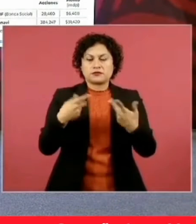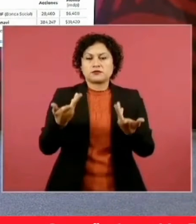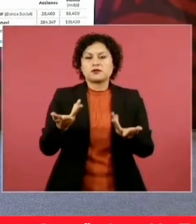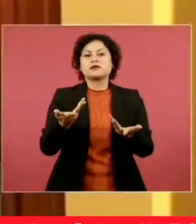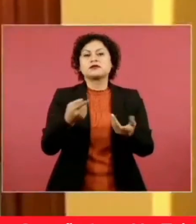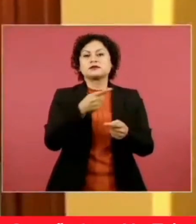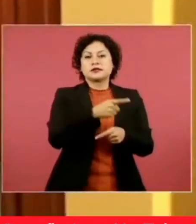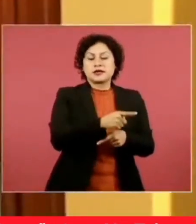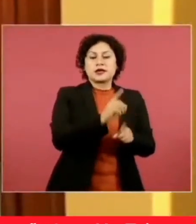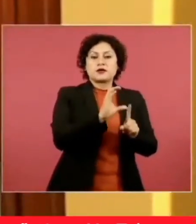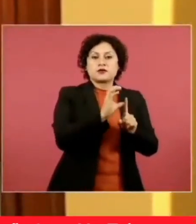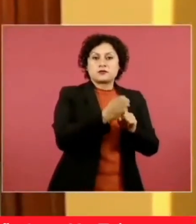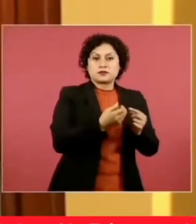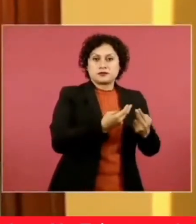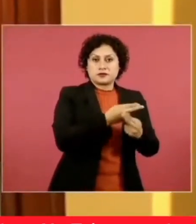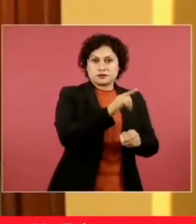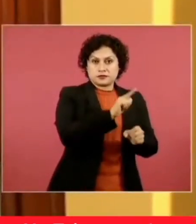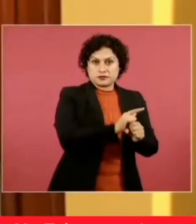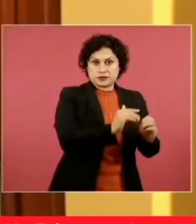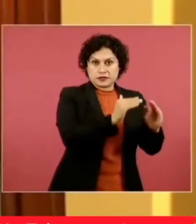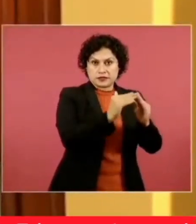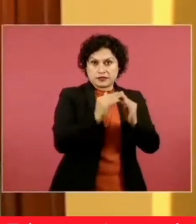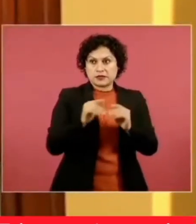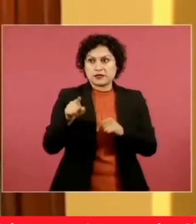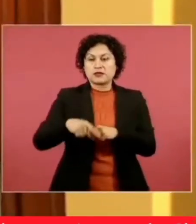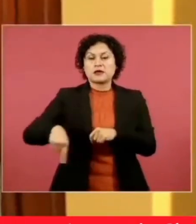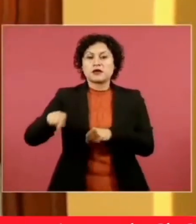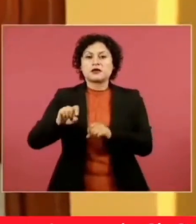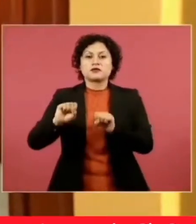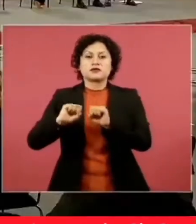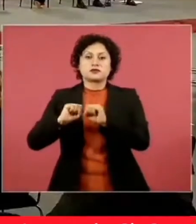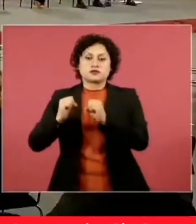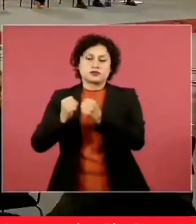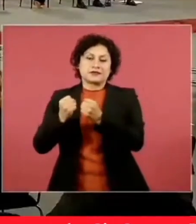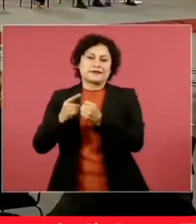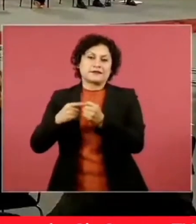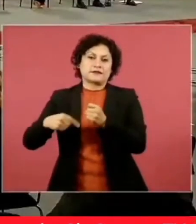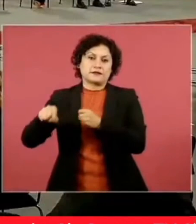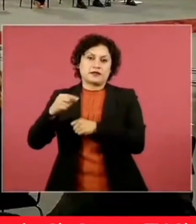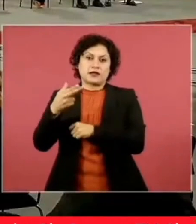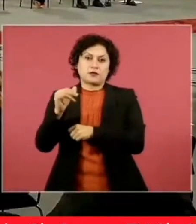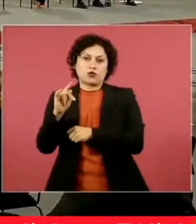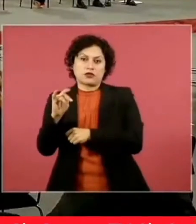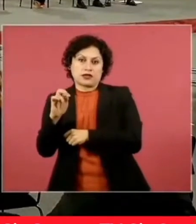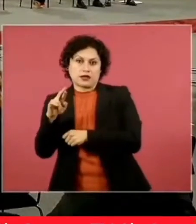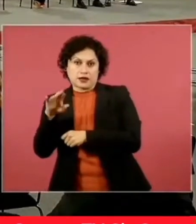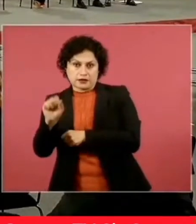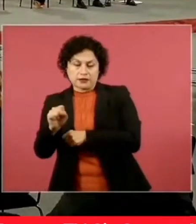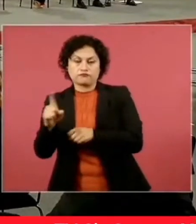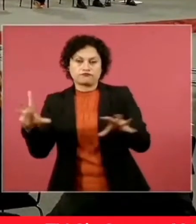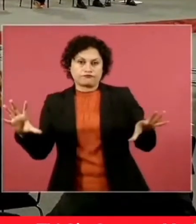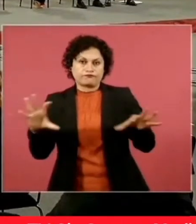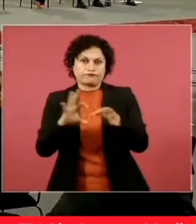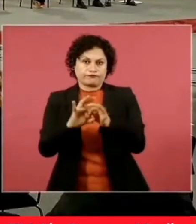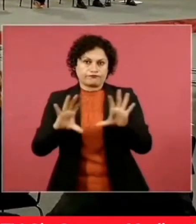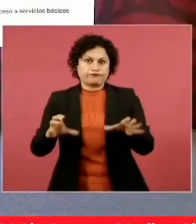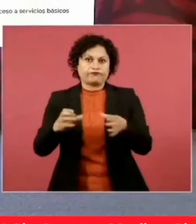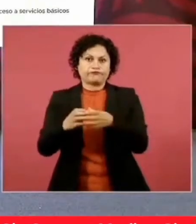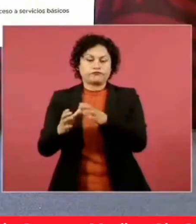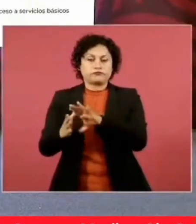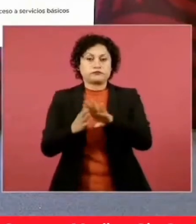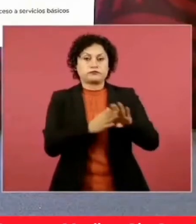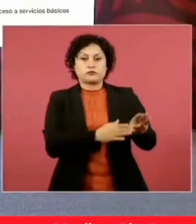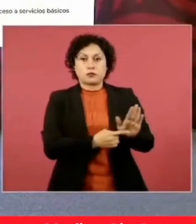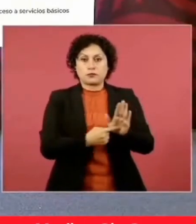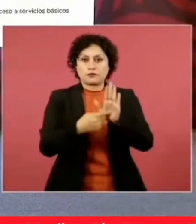de Vivienda y Sociedad de Hipotecaria Federal. En la siguiente lámina, por último, cuáles han sido,